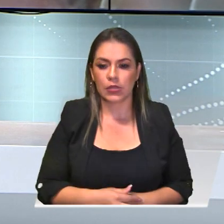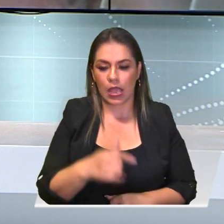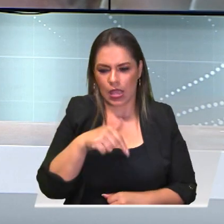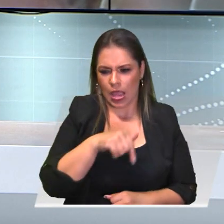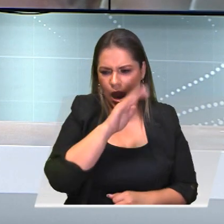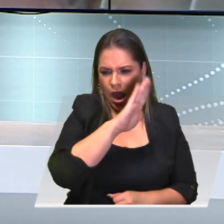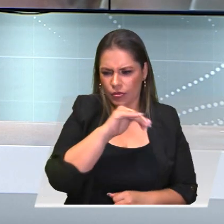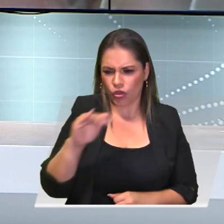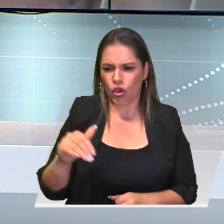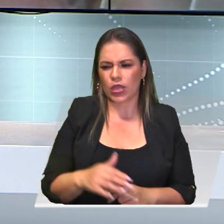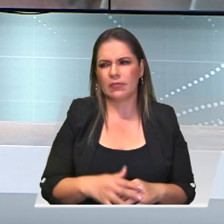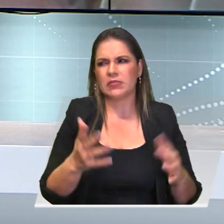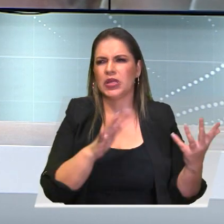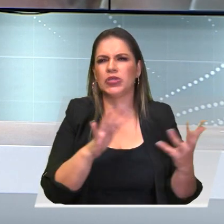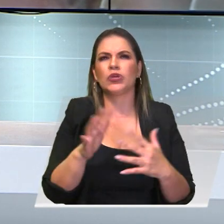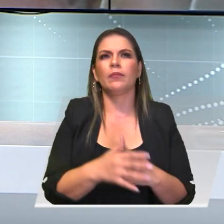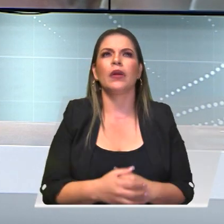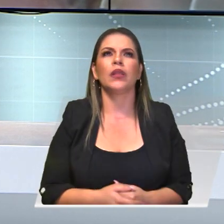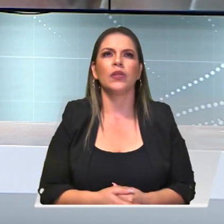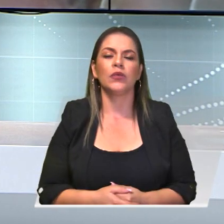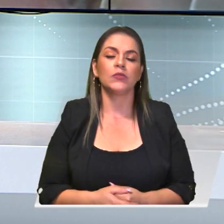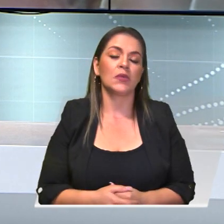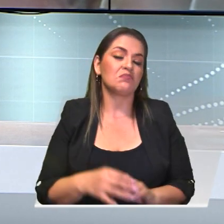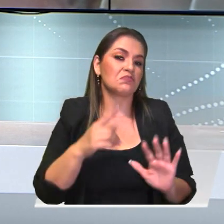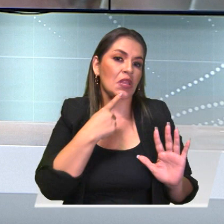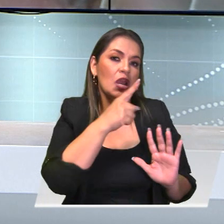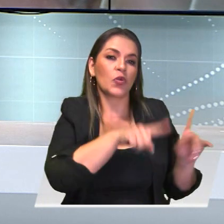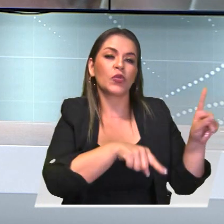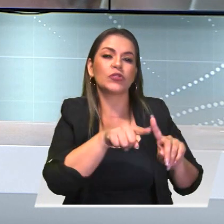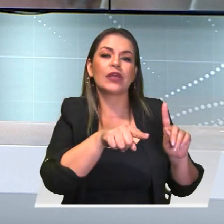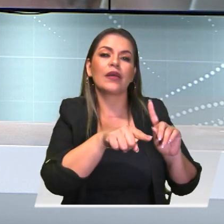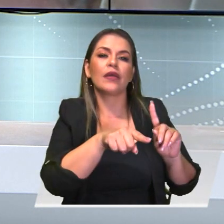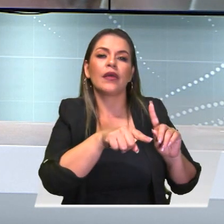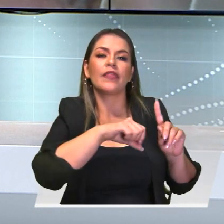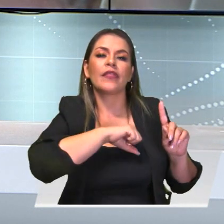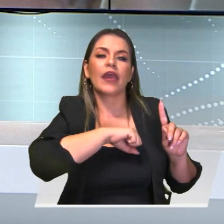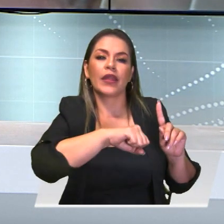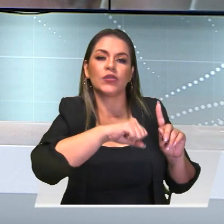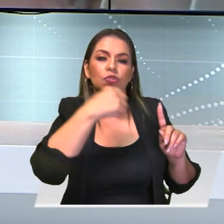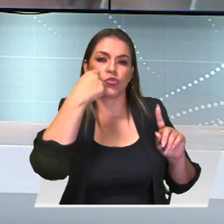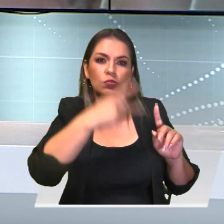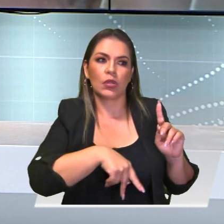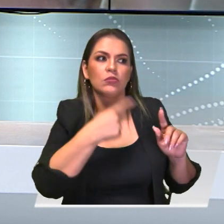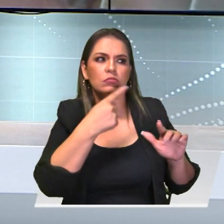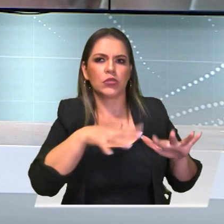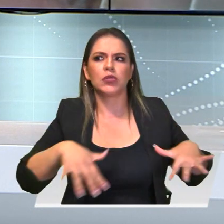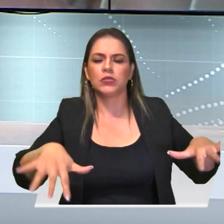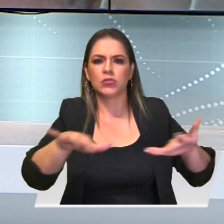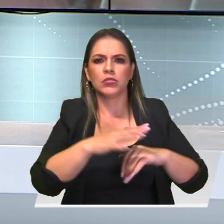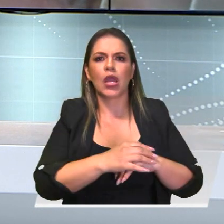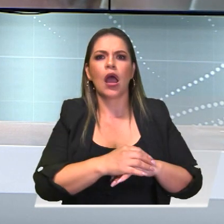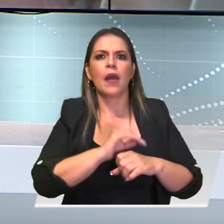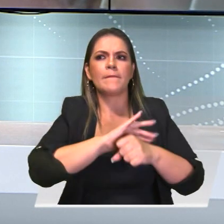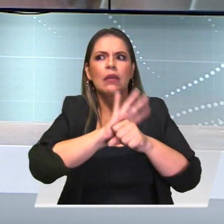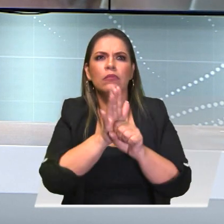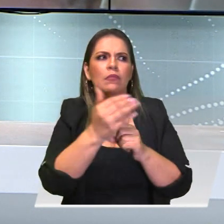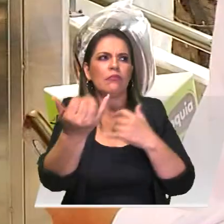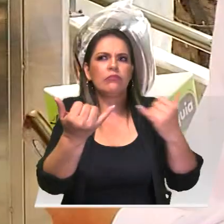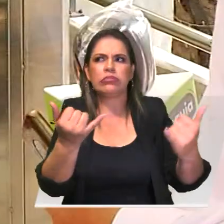.000 denuncias, lo que significa, según defensores de derechos humanos, que la criminalidad no se detuvo durante la pandemia.